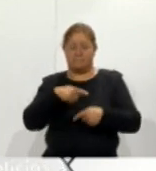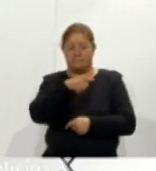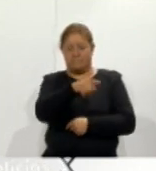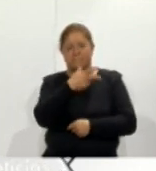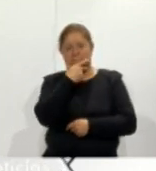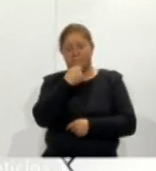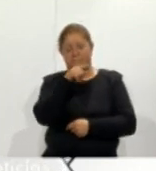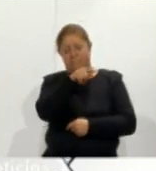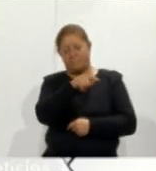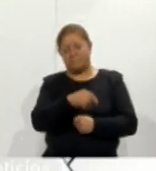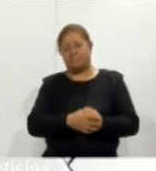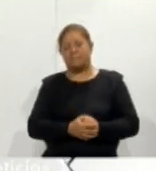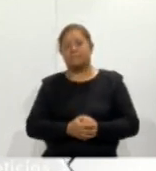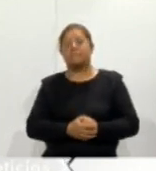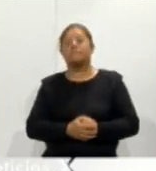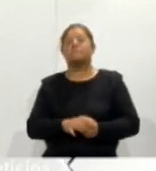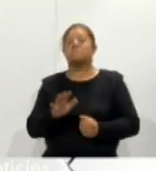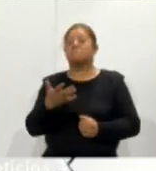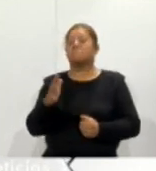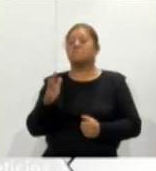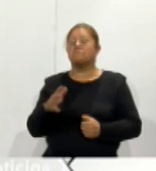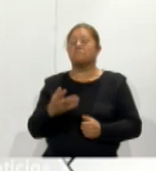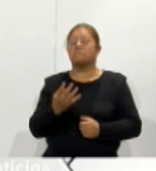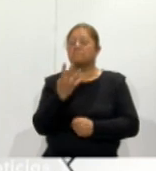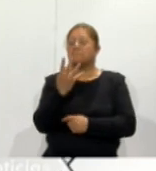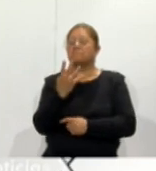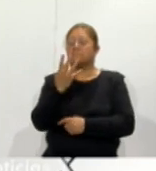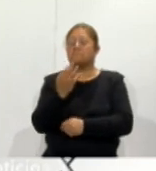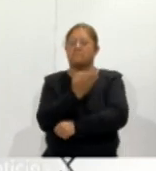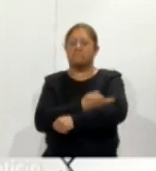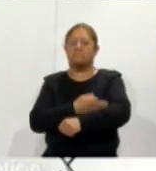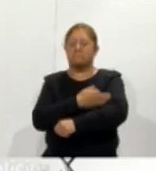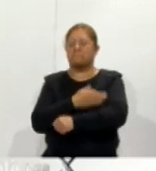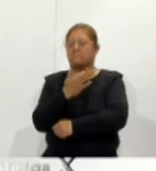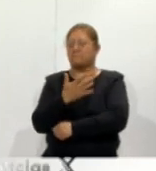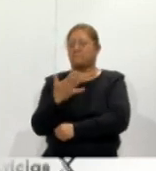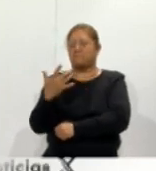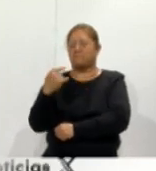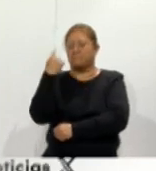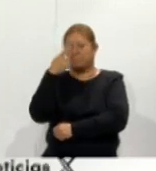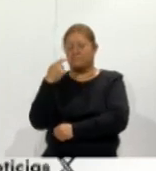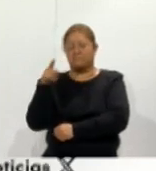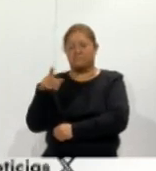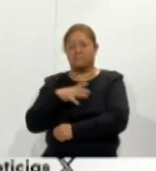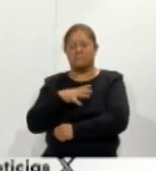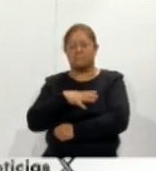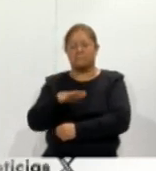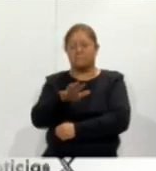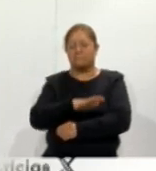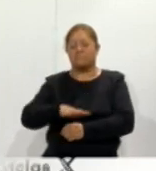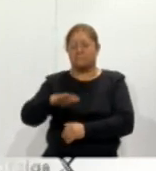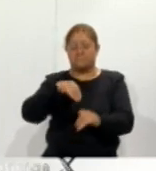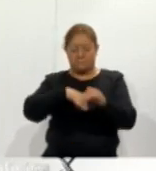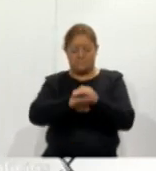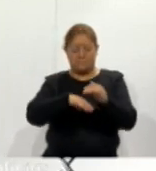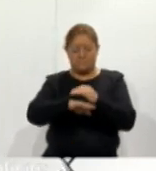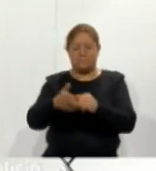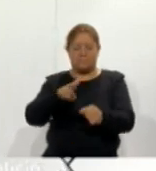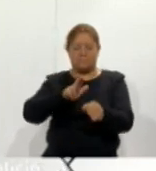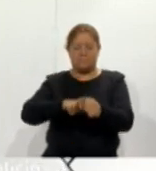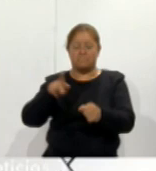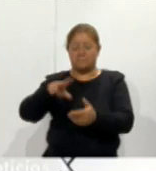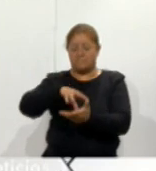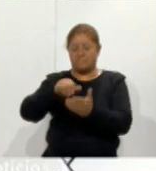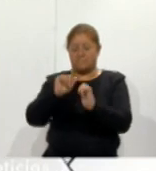masculino ocurrido alrededor de las 16.55 horas en la zona de jardineras de la entrada principal del hospital de